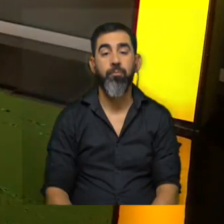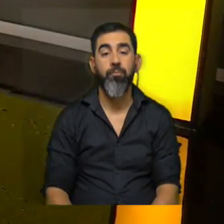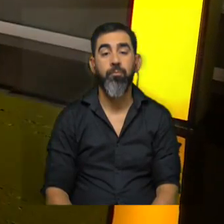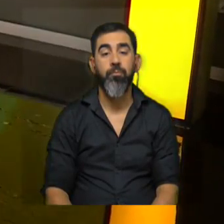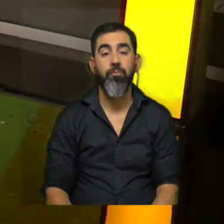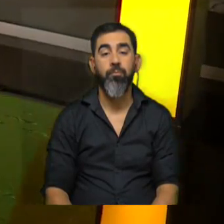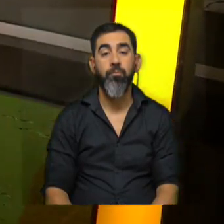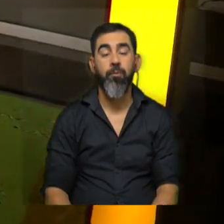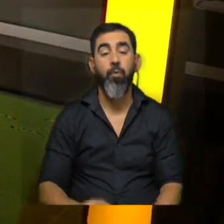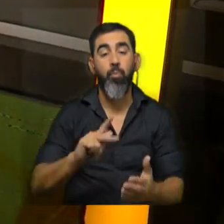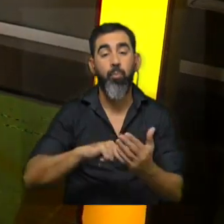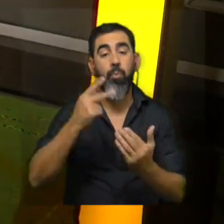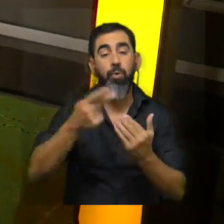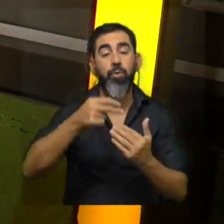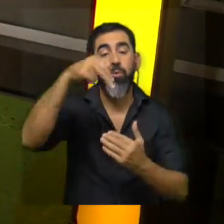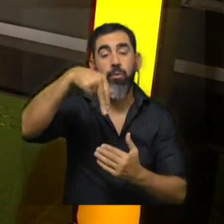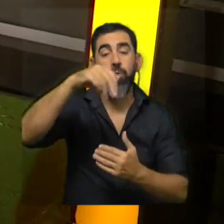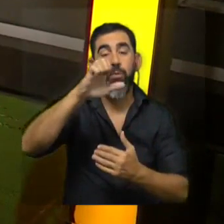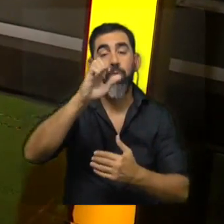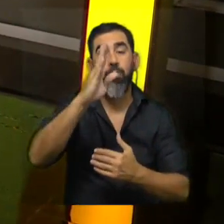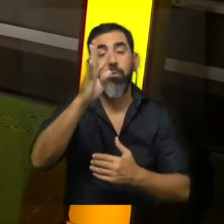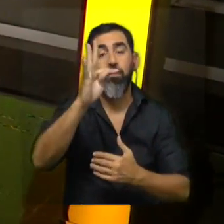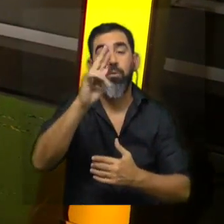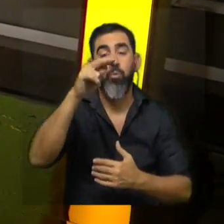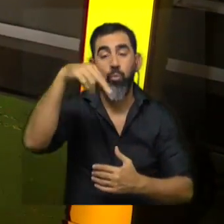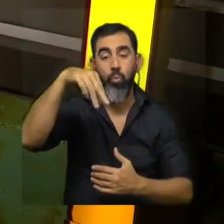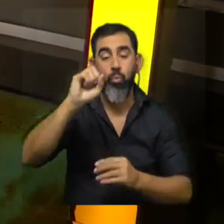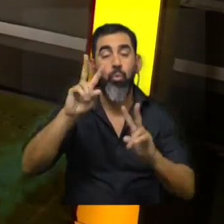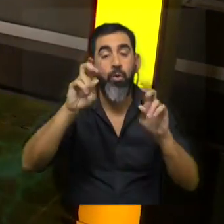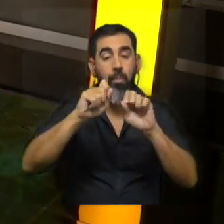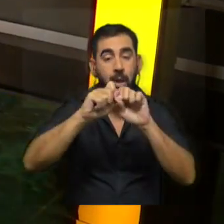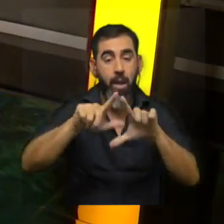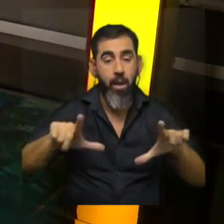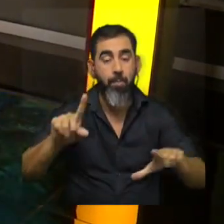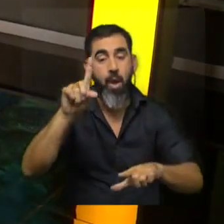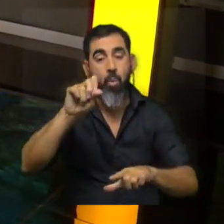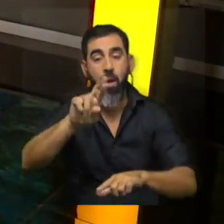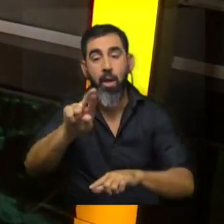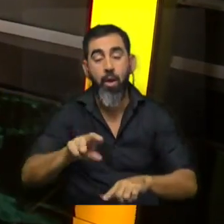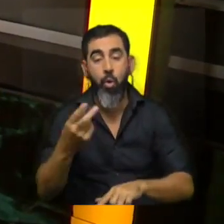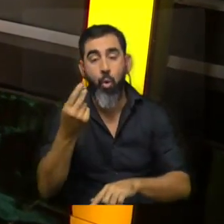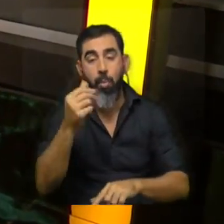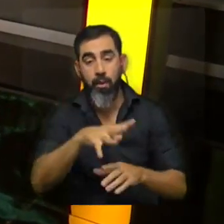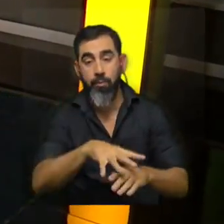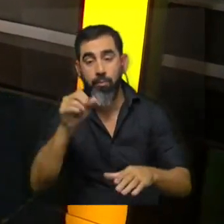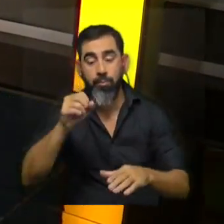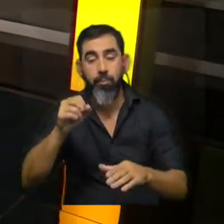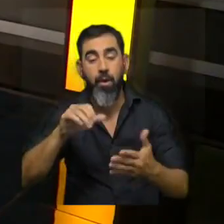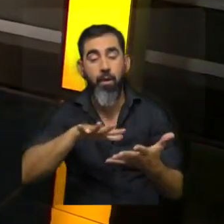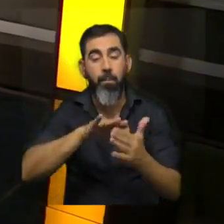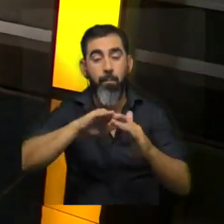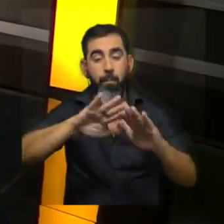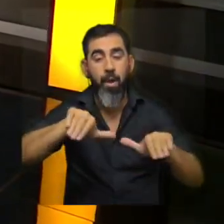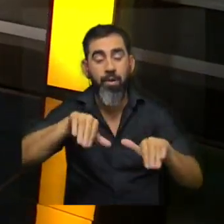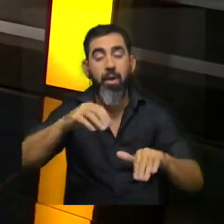El proyecto Neptuno, que pretende potabilizar agua del río de la Plata extraída en la zona del baneario Arasatí,